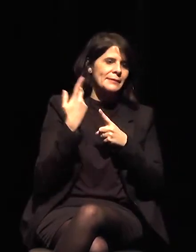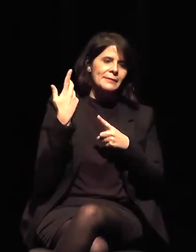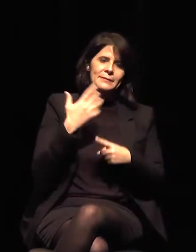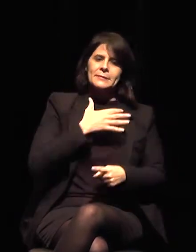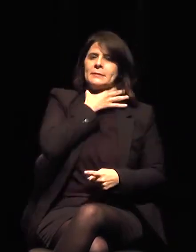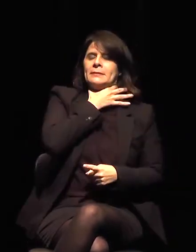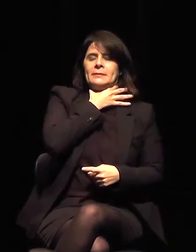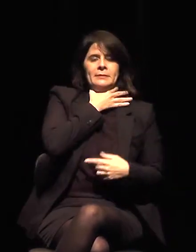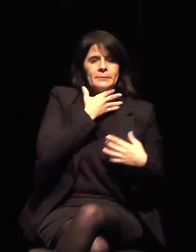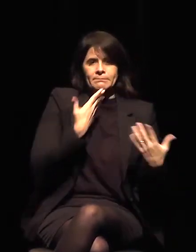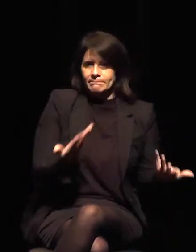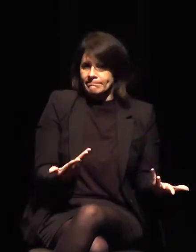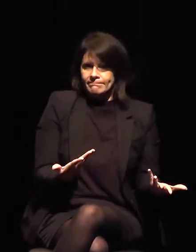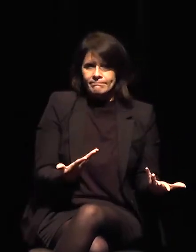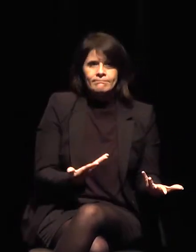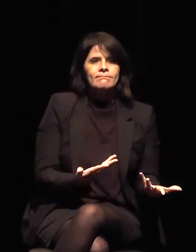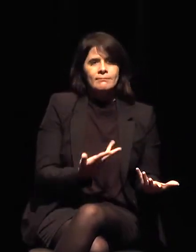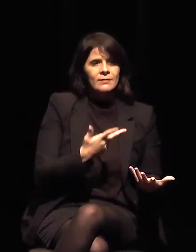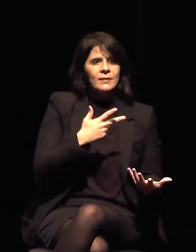capacitarse.